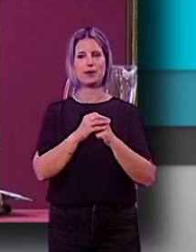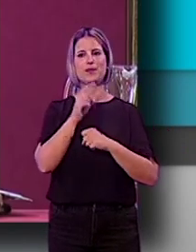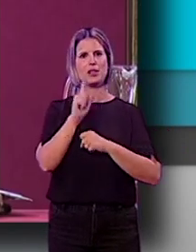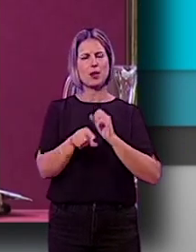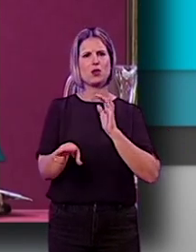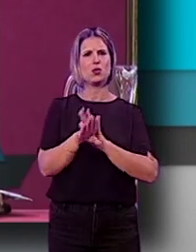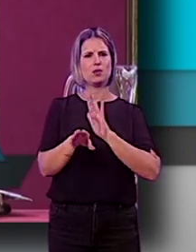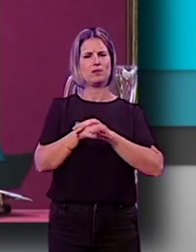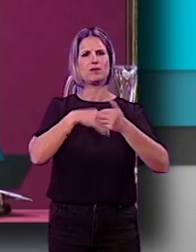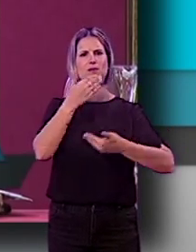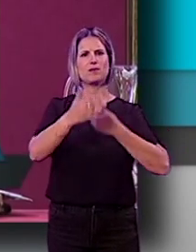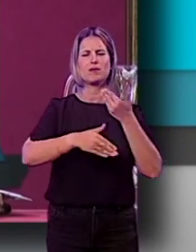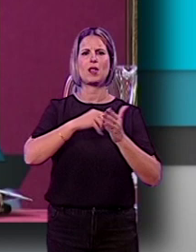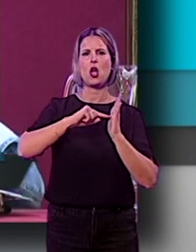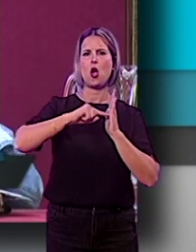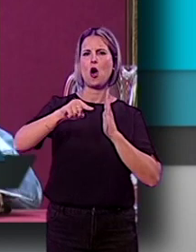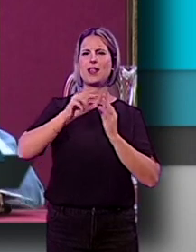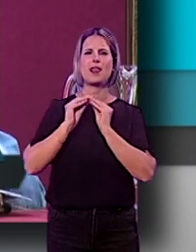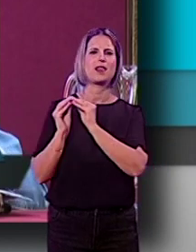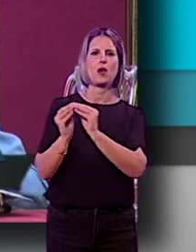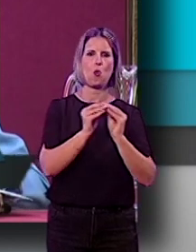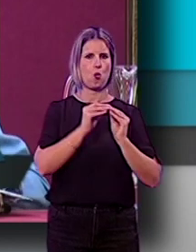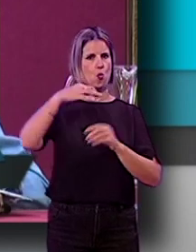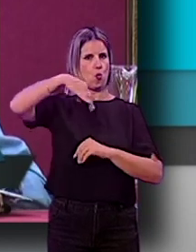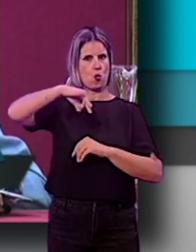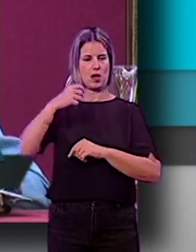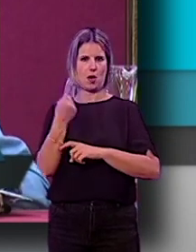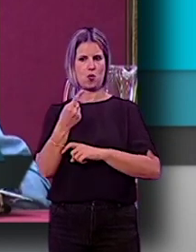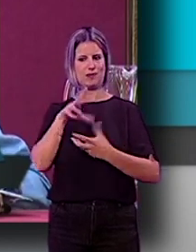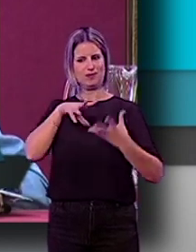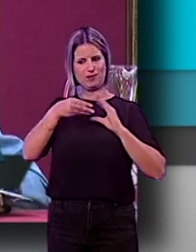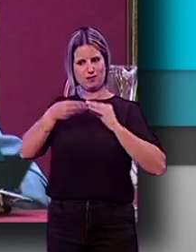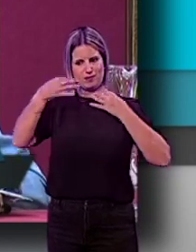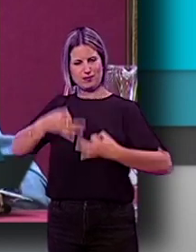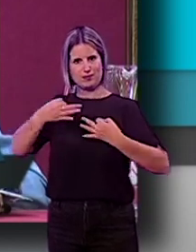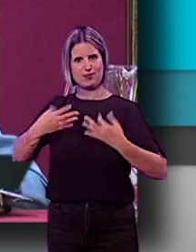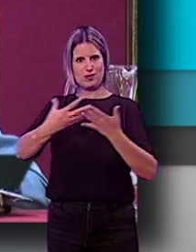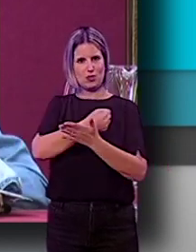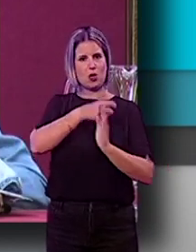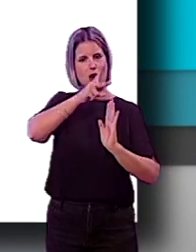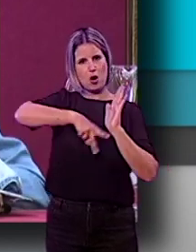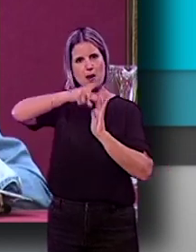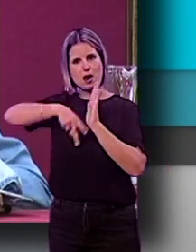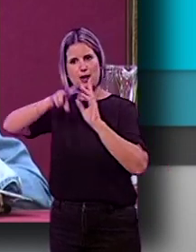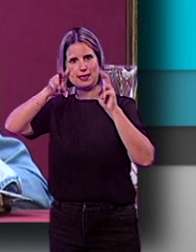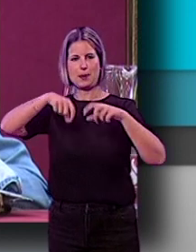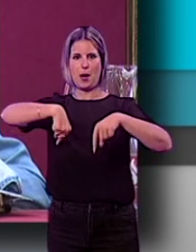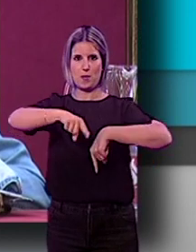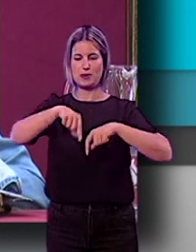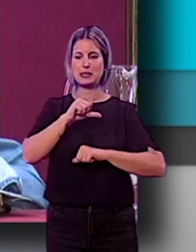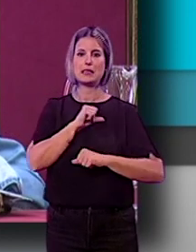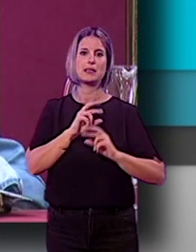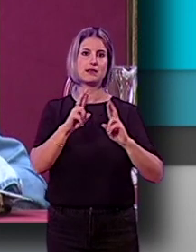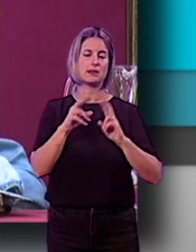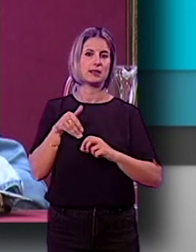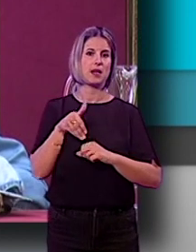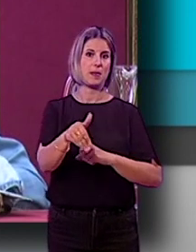de una ordenanza única que adapte a la realidad las ordenanzas relativas a la movilidad y que esperamos tener